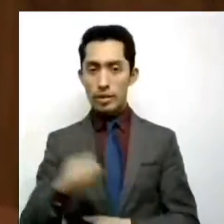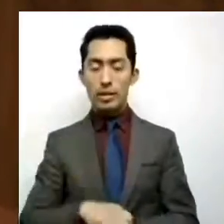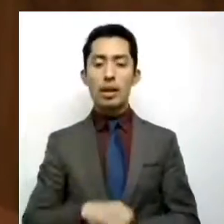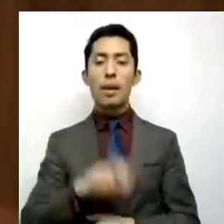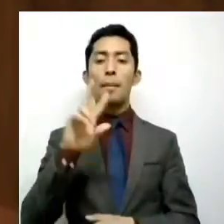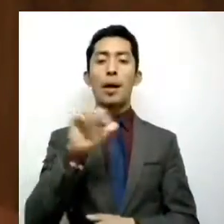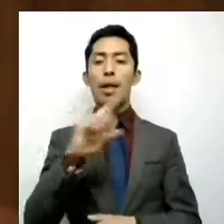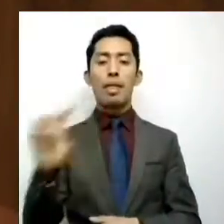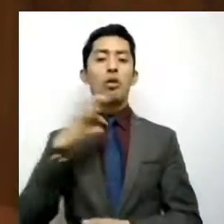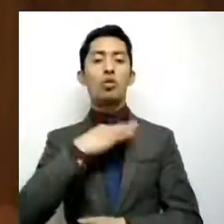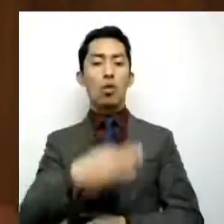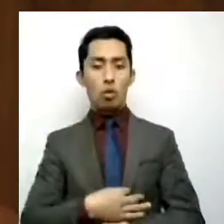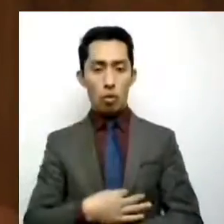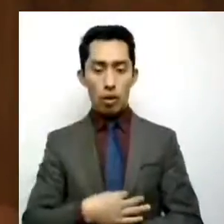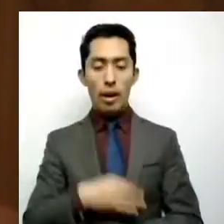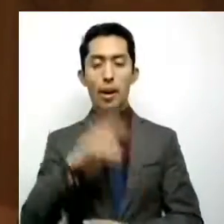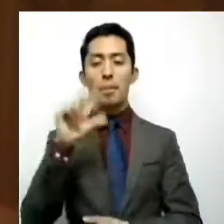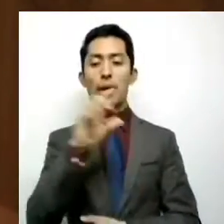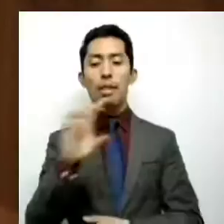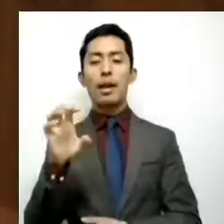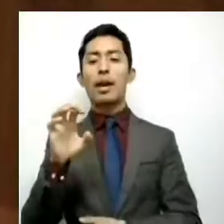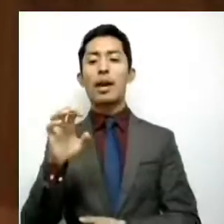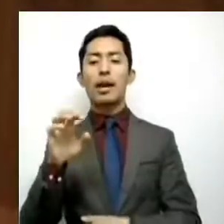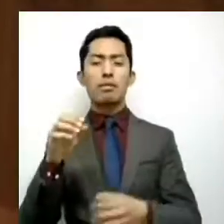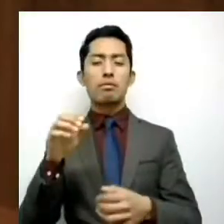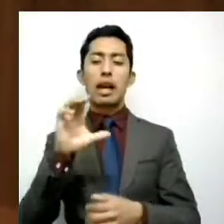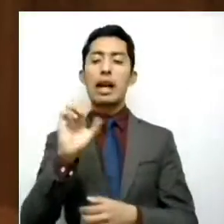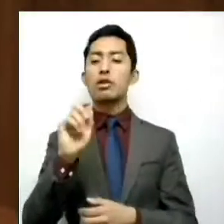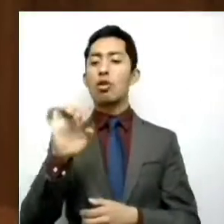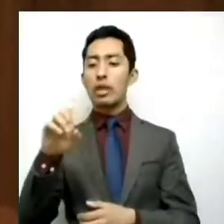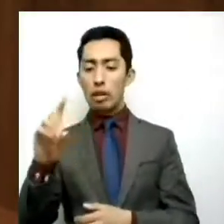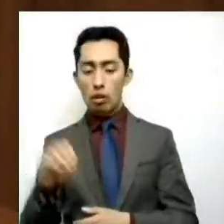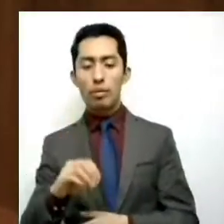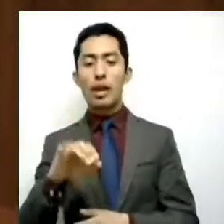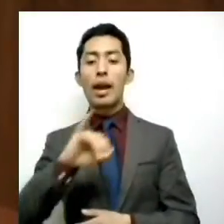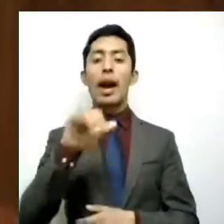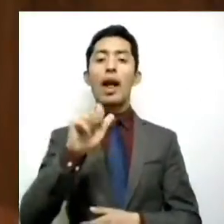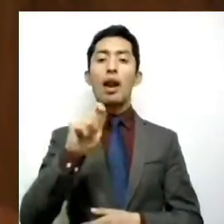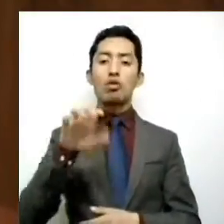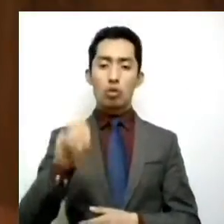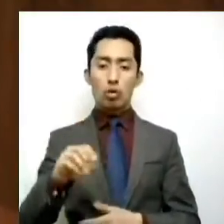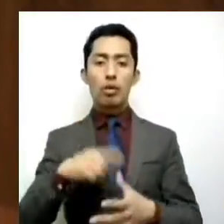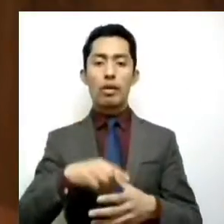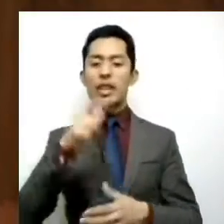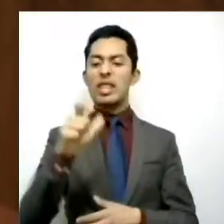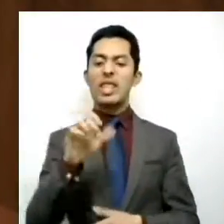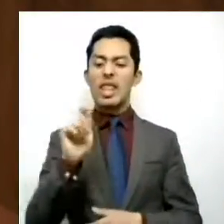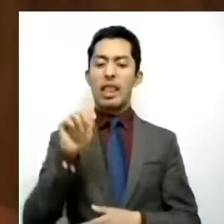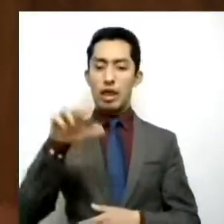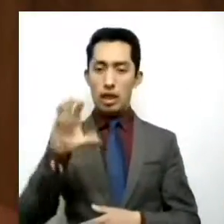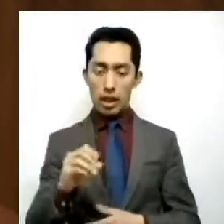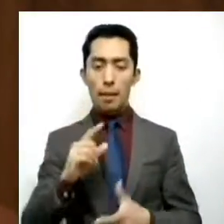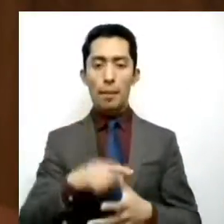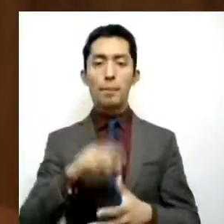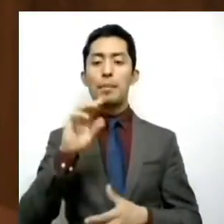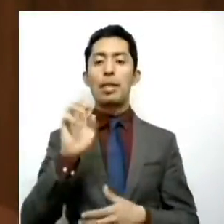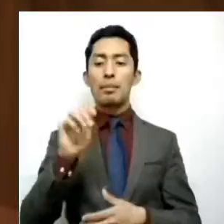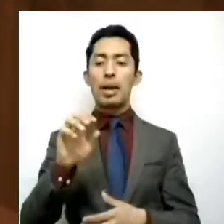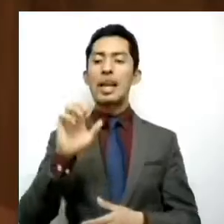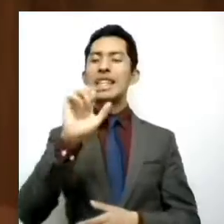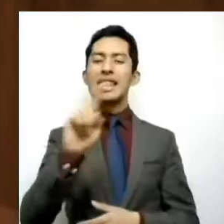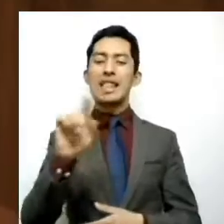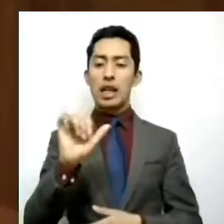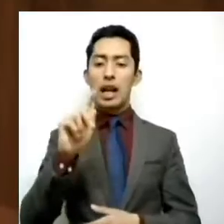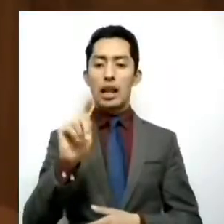Toluca, Valle Escondido, Calostoc, Xinantecatl-Metepec, Sinacantepec